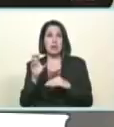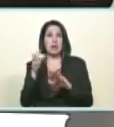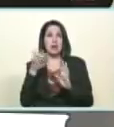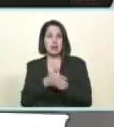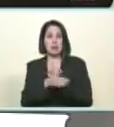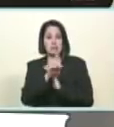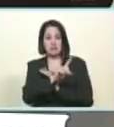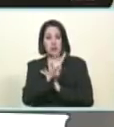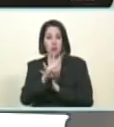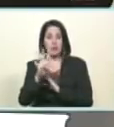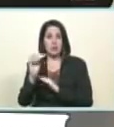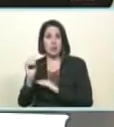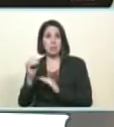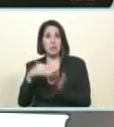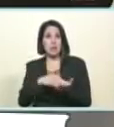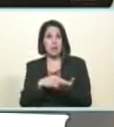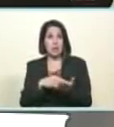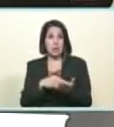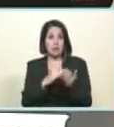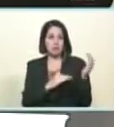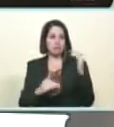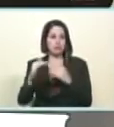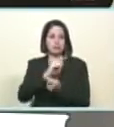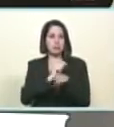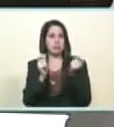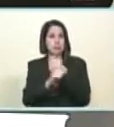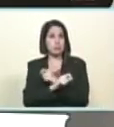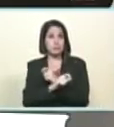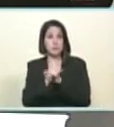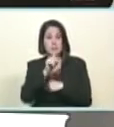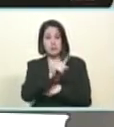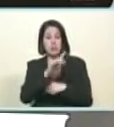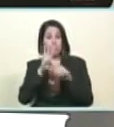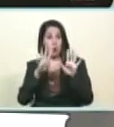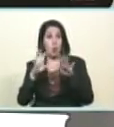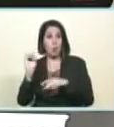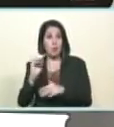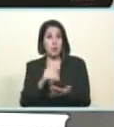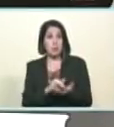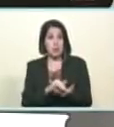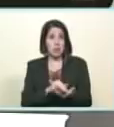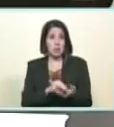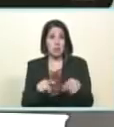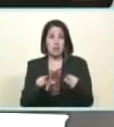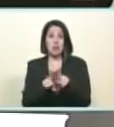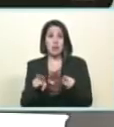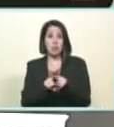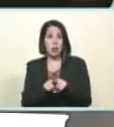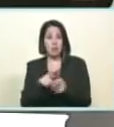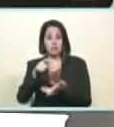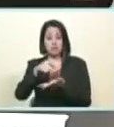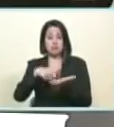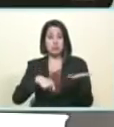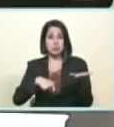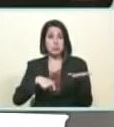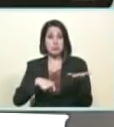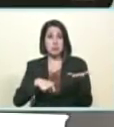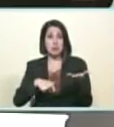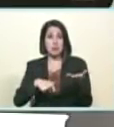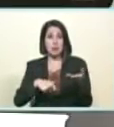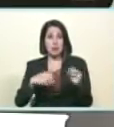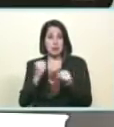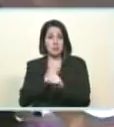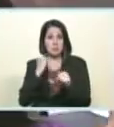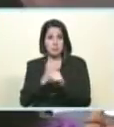pasar de 140 mil bolívares a 190 mil bolívares igual las tarjetas del plan chamba